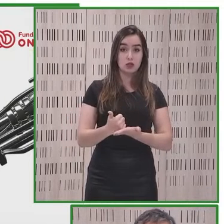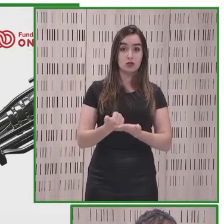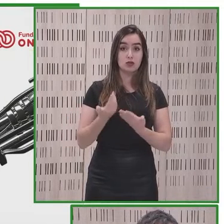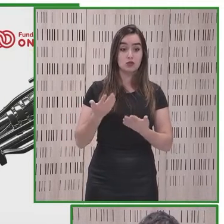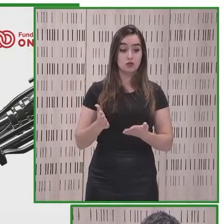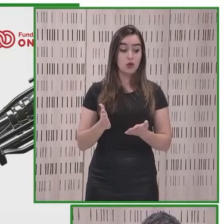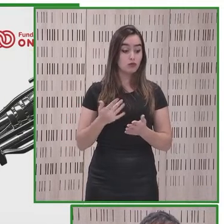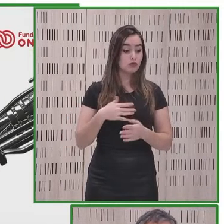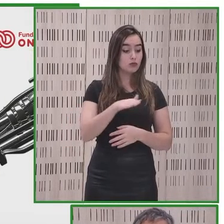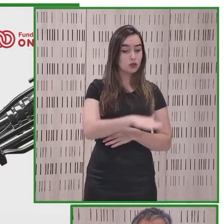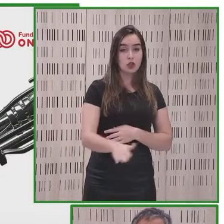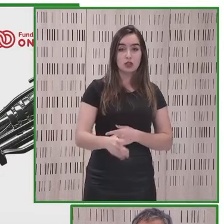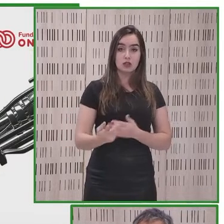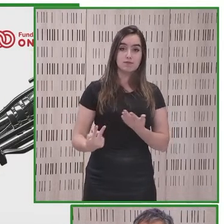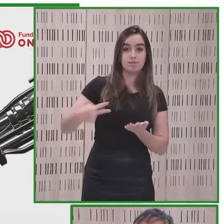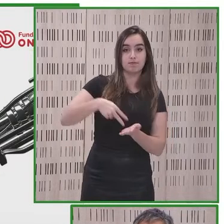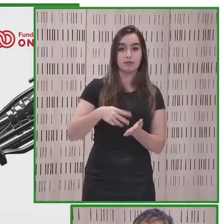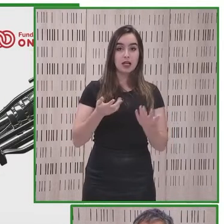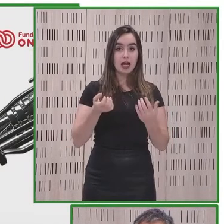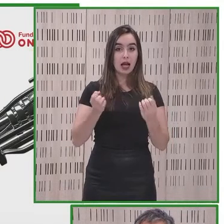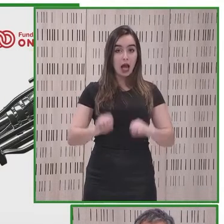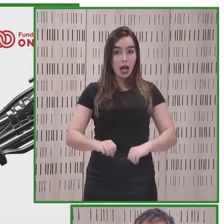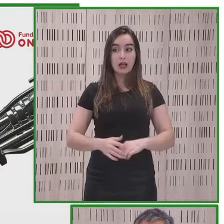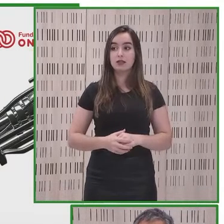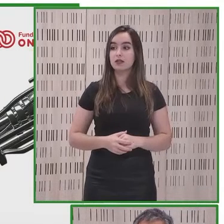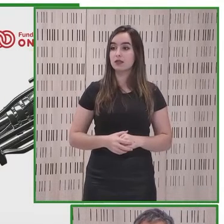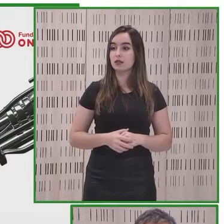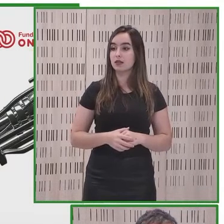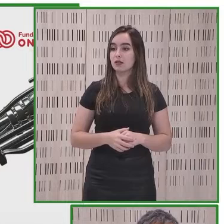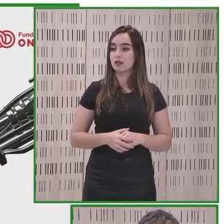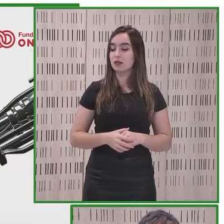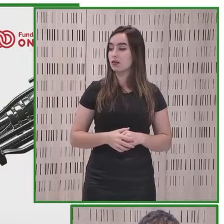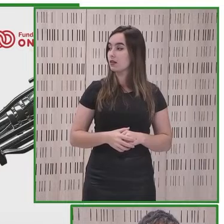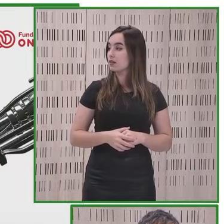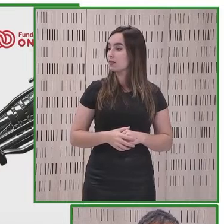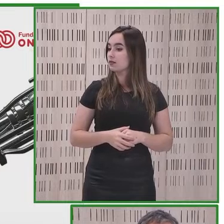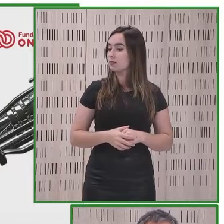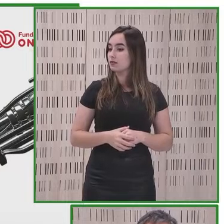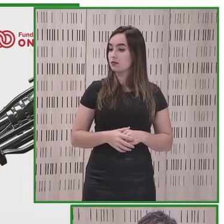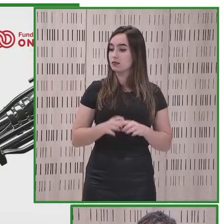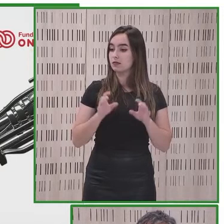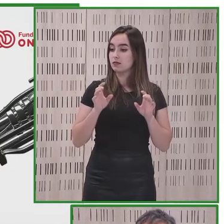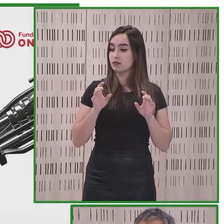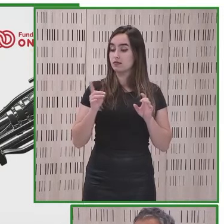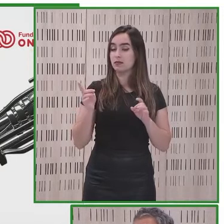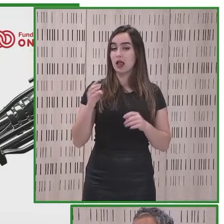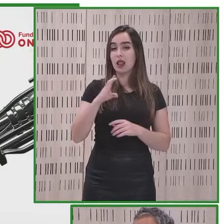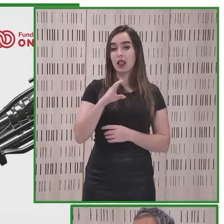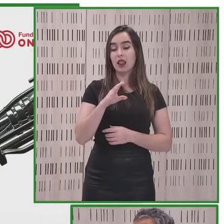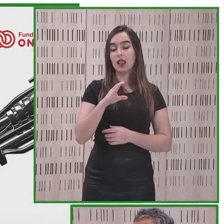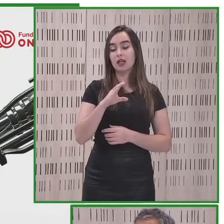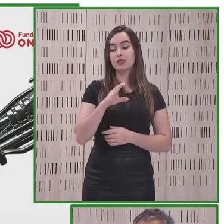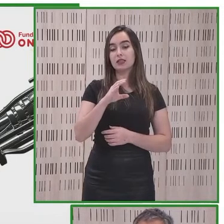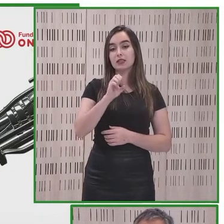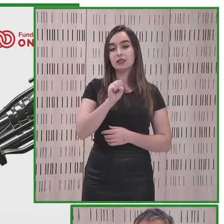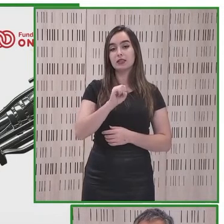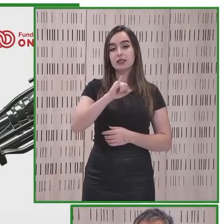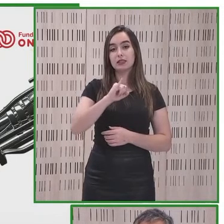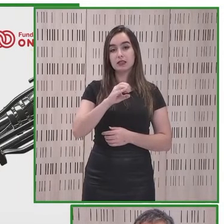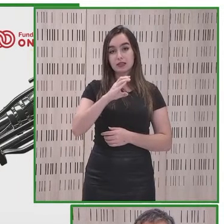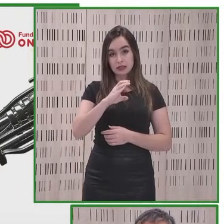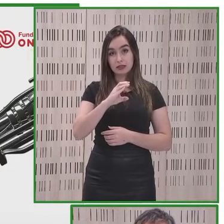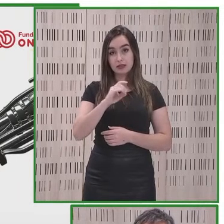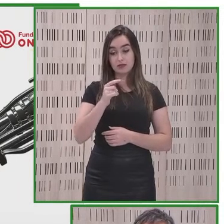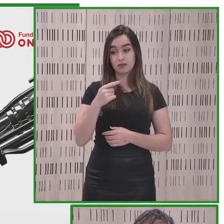ponerse en pie de hecho Marsy Bionics Startup que sale del CSIC ha estado en nuestra